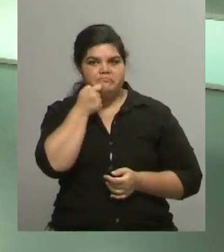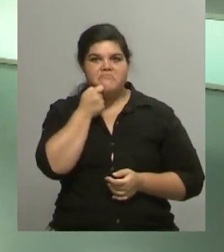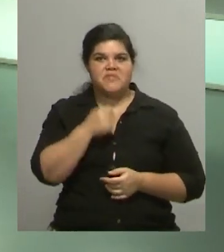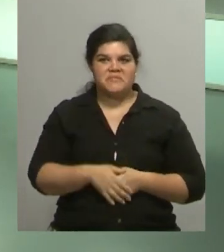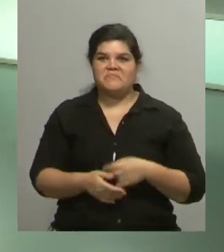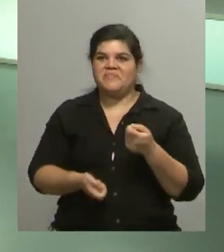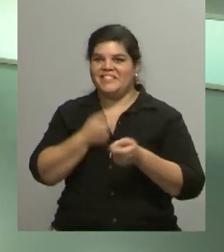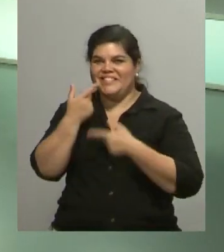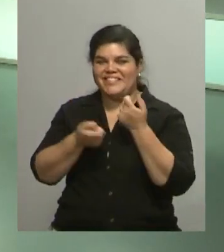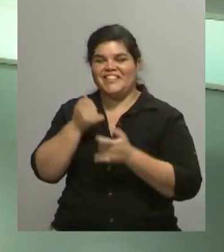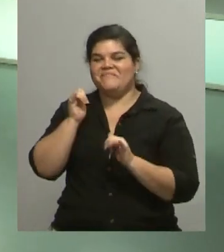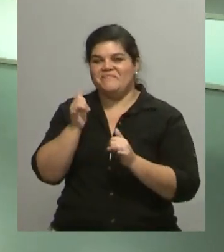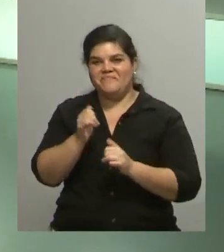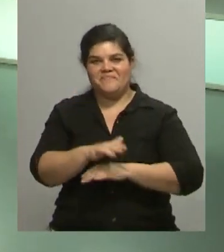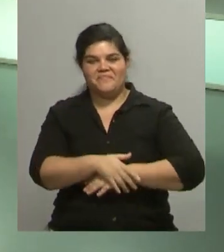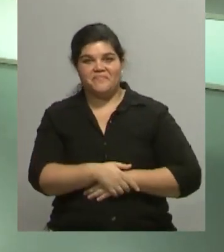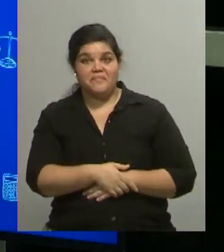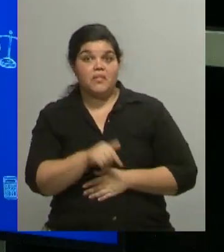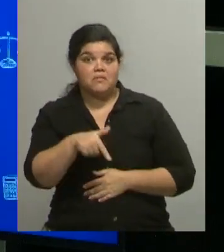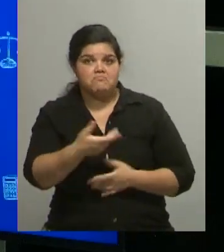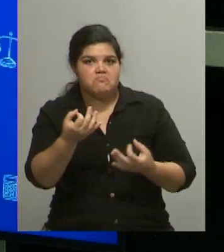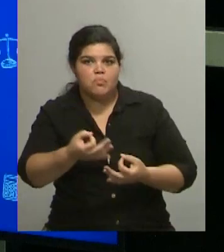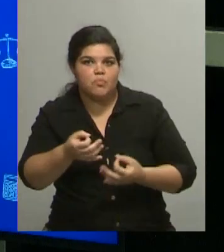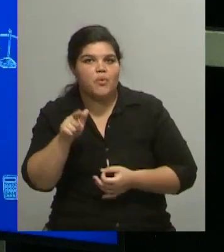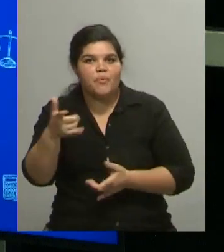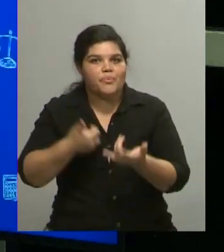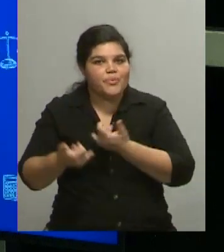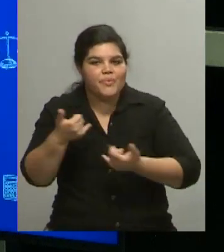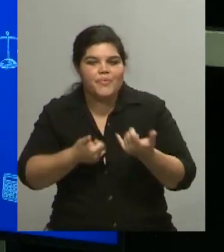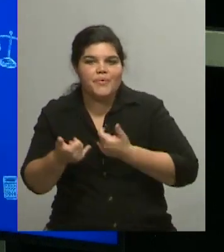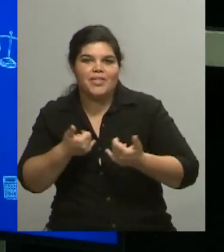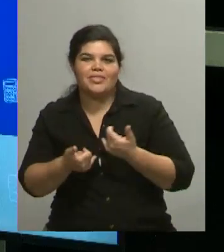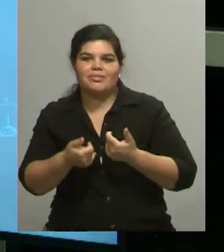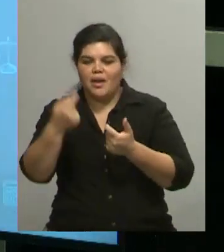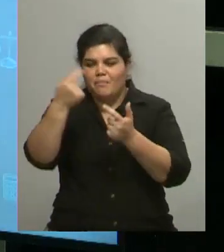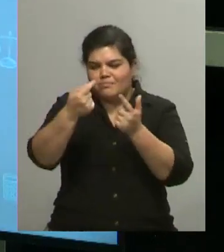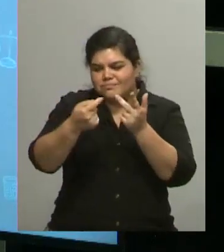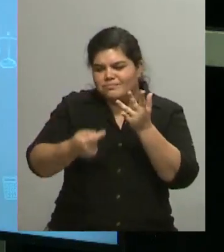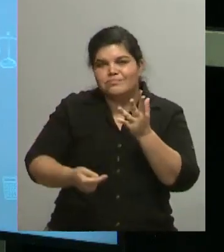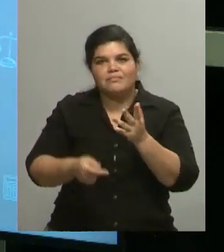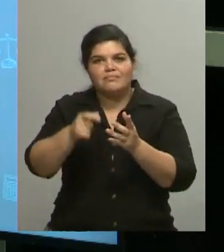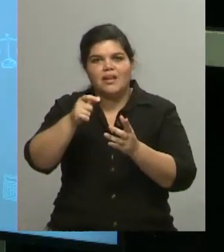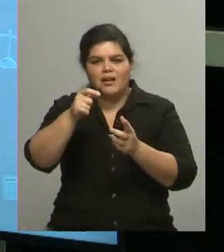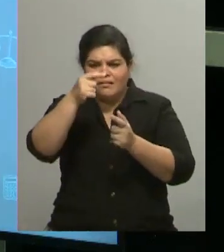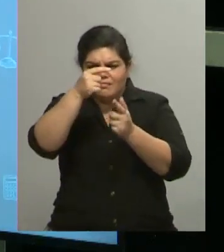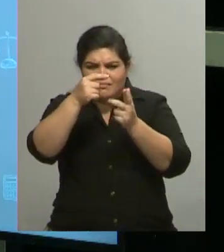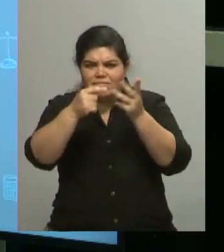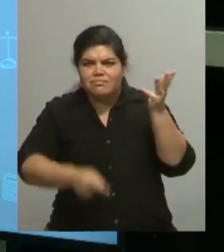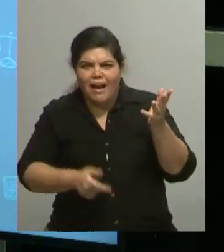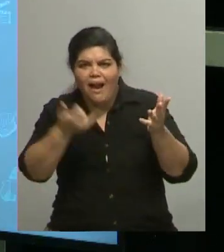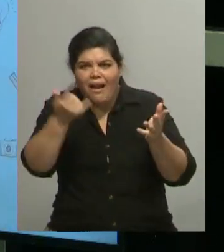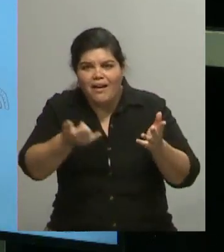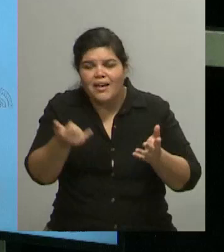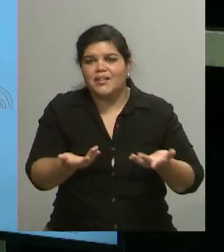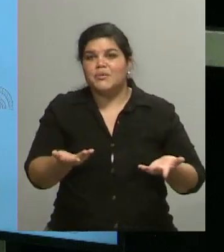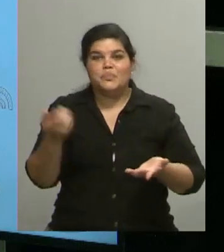empieza nada. Bueno, realmente yo creo que está bueno que la gente vea esto, que existe esto, porque por ahí